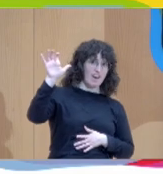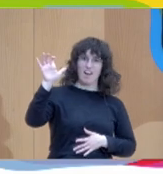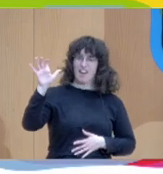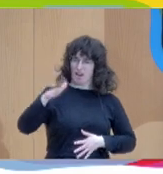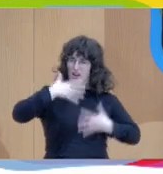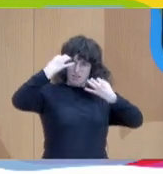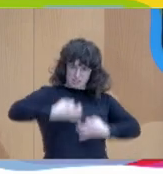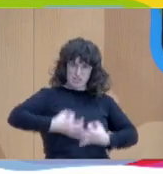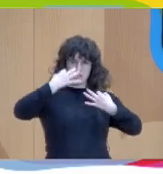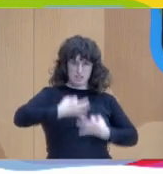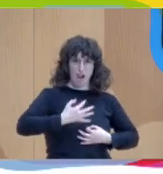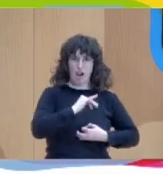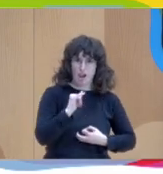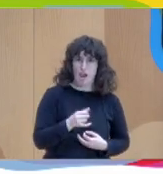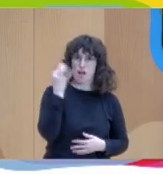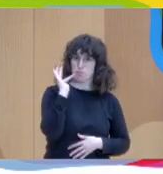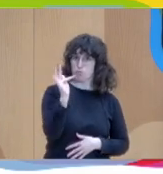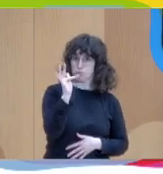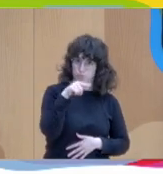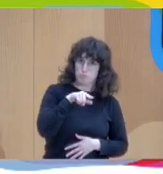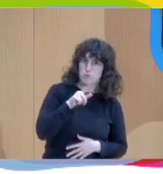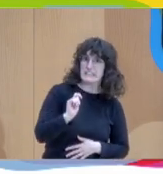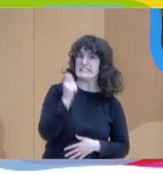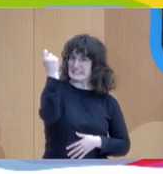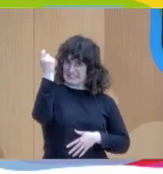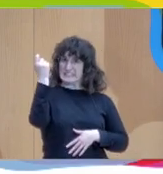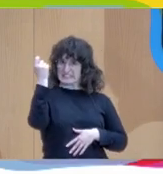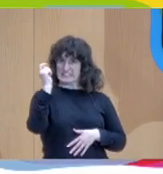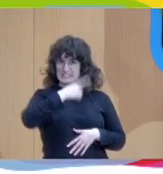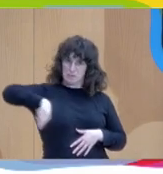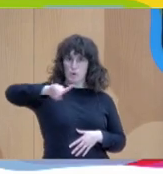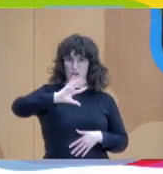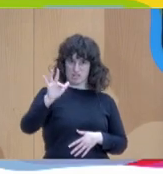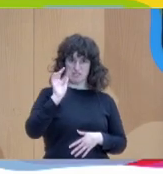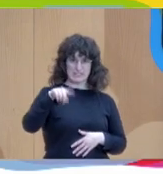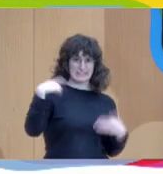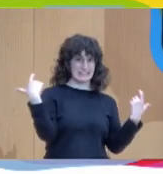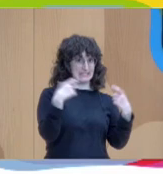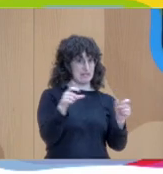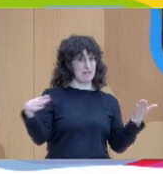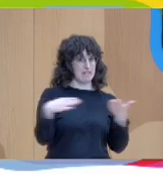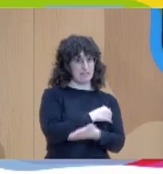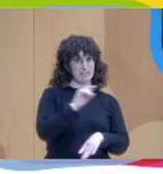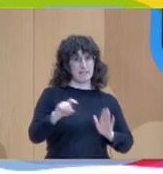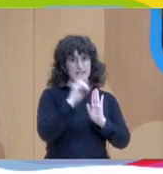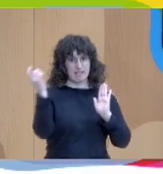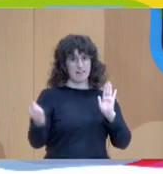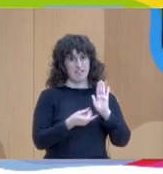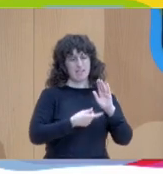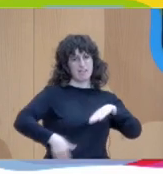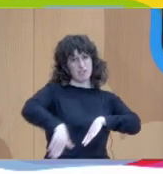convicción y eso es muy bueno eso también lo habéis conseguido vosotros y todo el departamento poniendo en marcha todo el gobierno poniendo en marcha estas